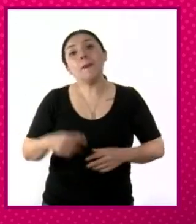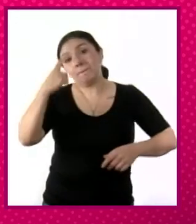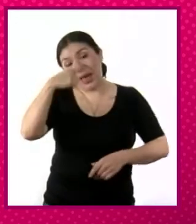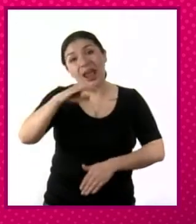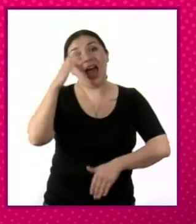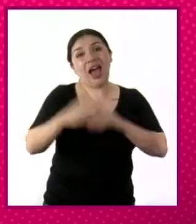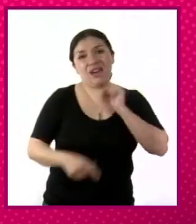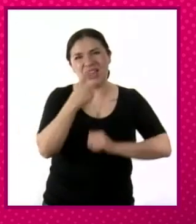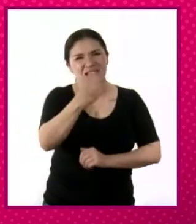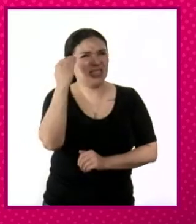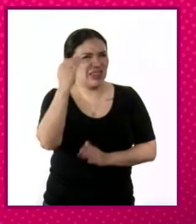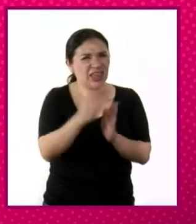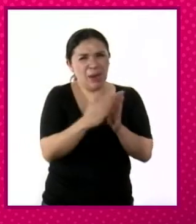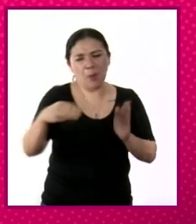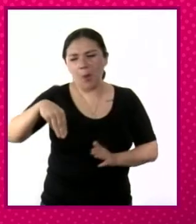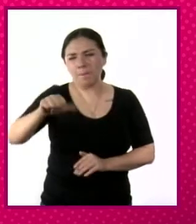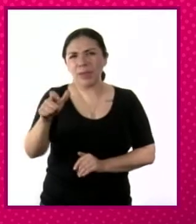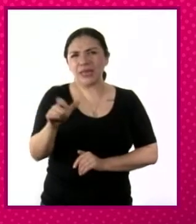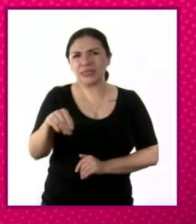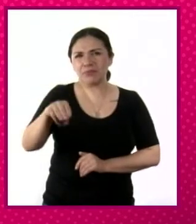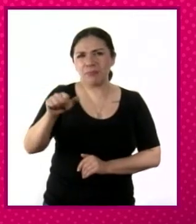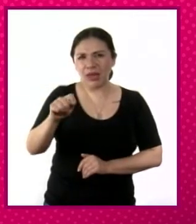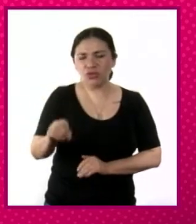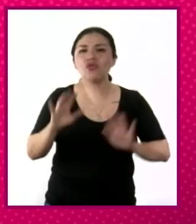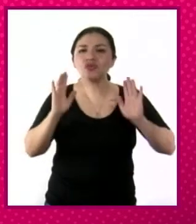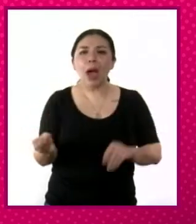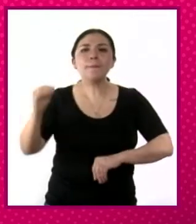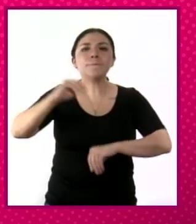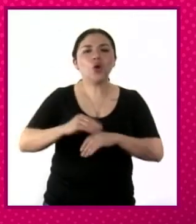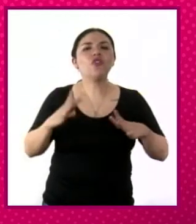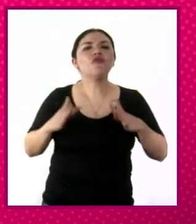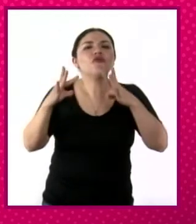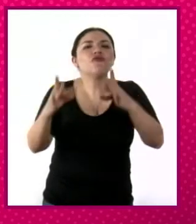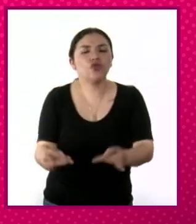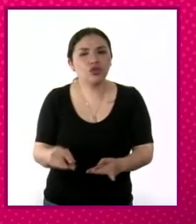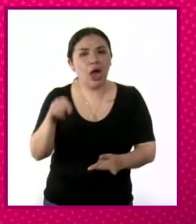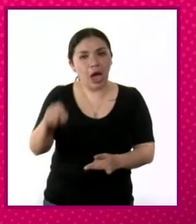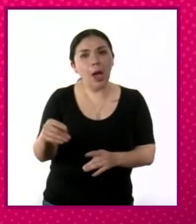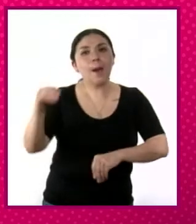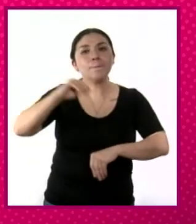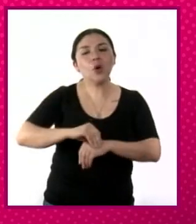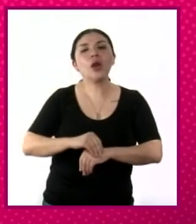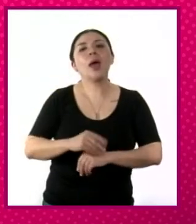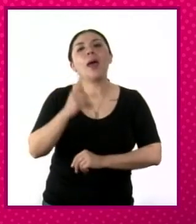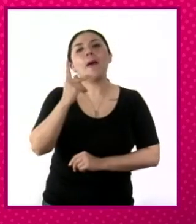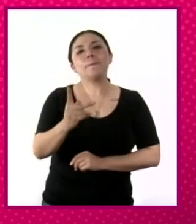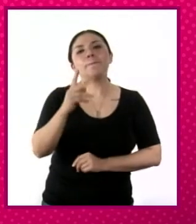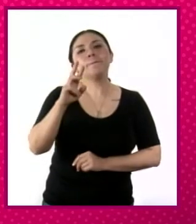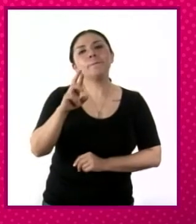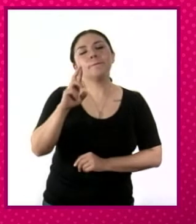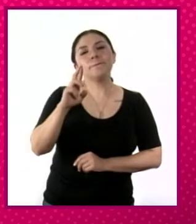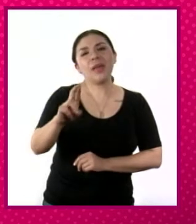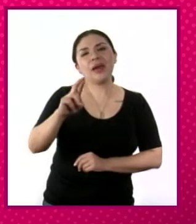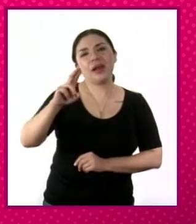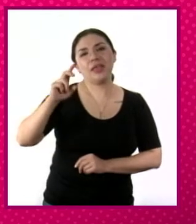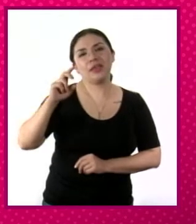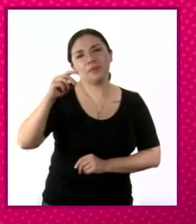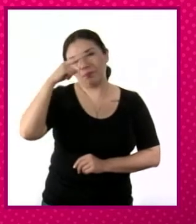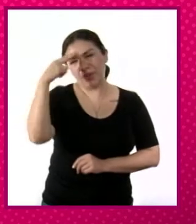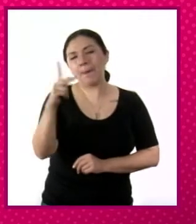el maximato, refunda el partido político, creando el partido de la Revolución Mexicana, y